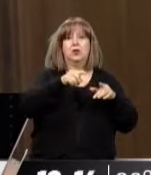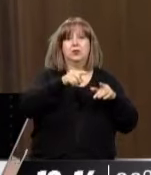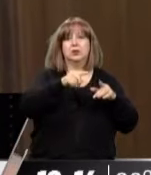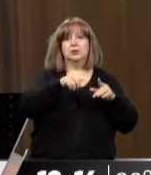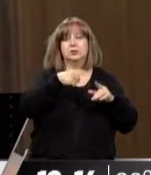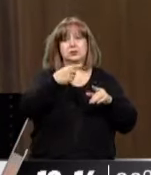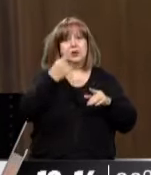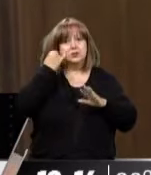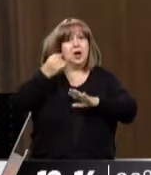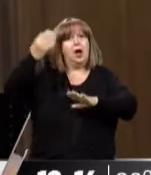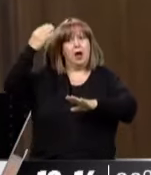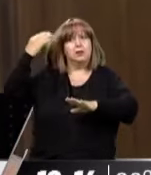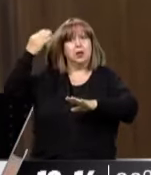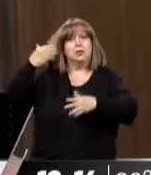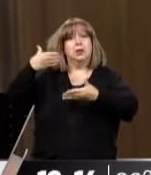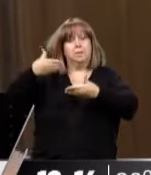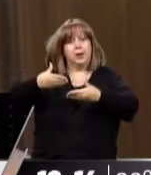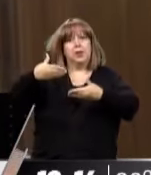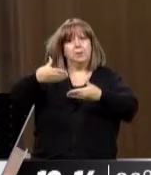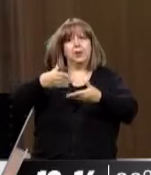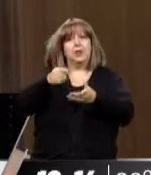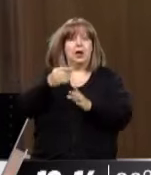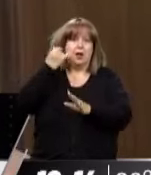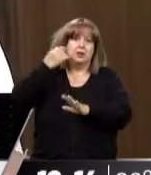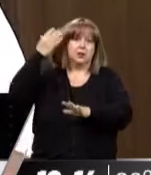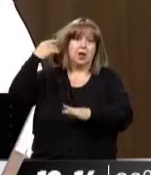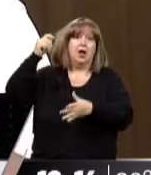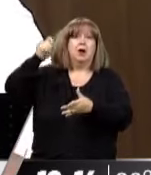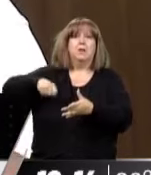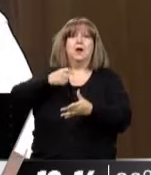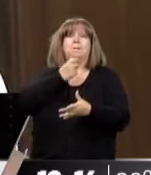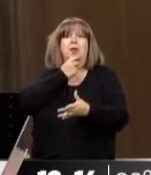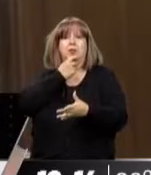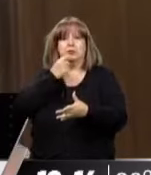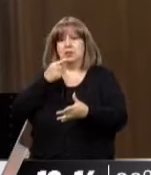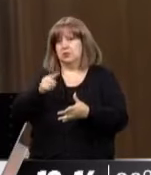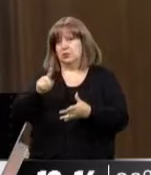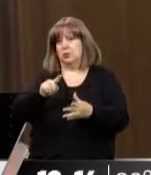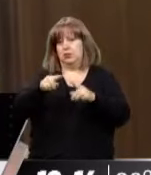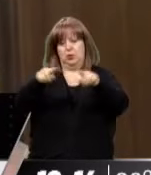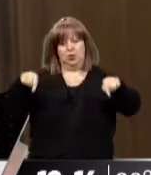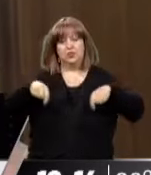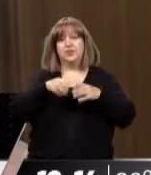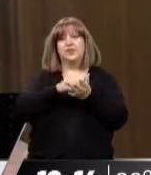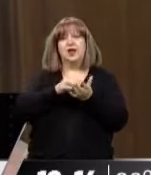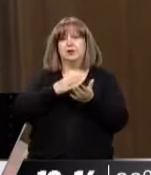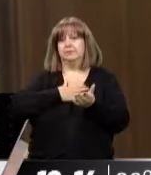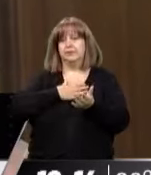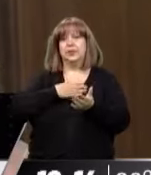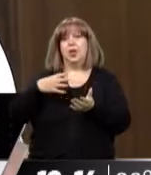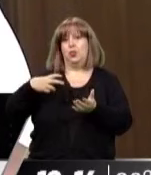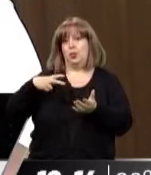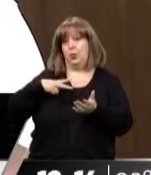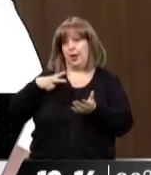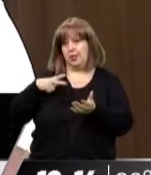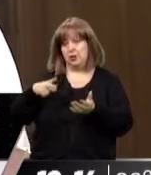merecido sentencias, o tiene sentencias, la Suprema Corte de Justicia de la provincia de Mendoza. Quisiera decir que la Corte Suprema de Justicia de la Nación